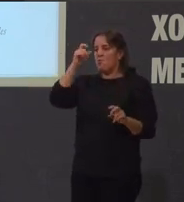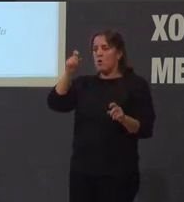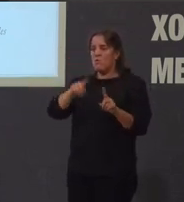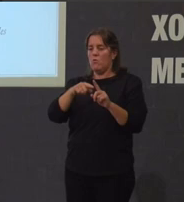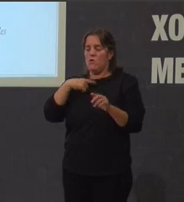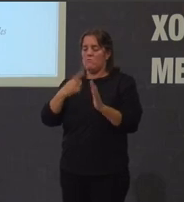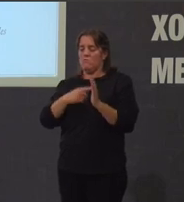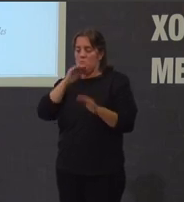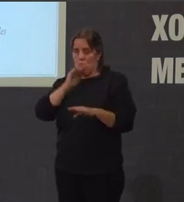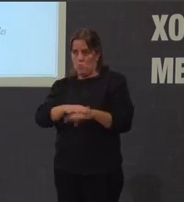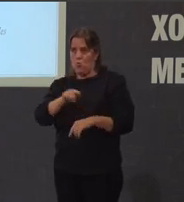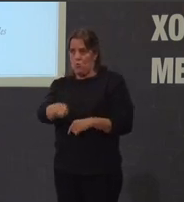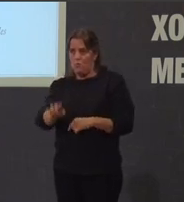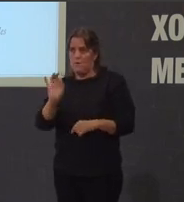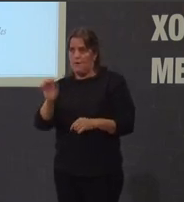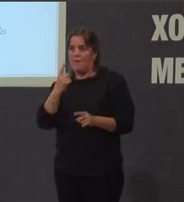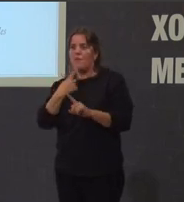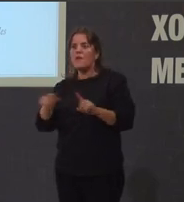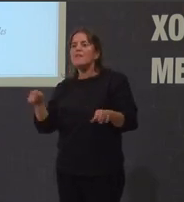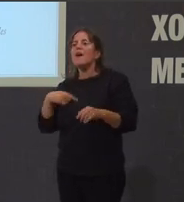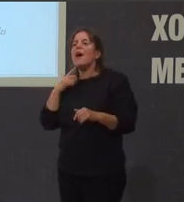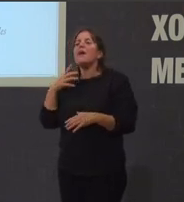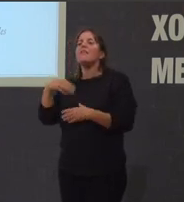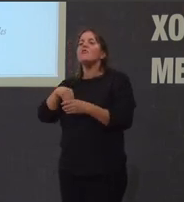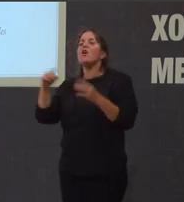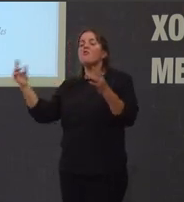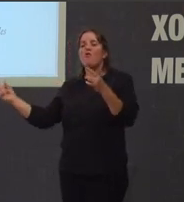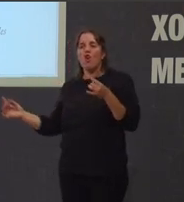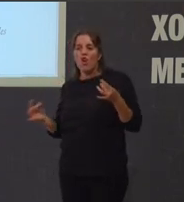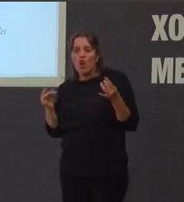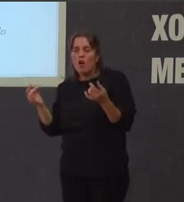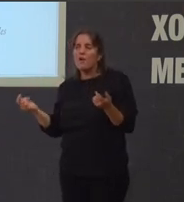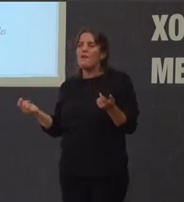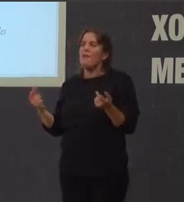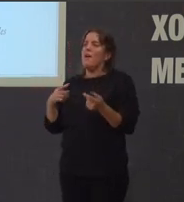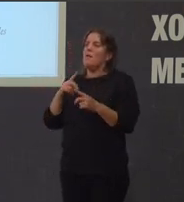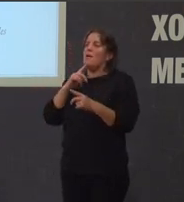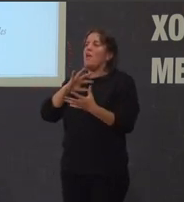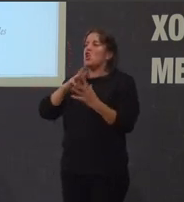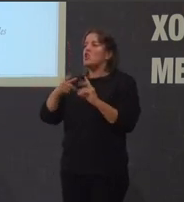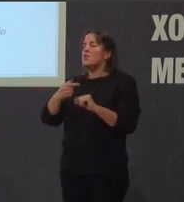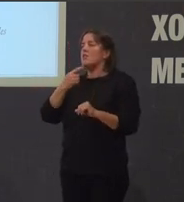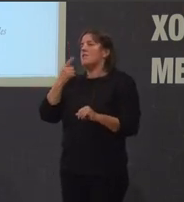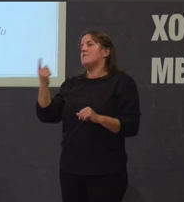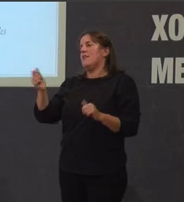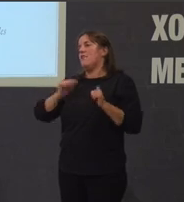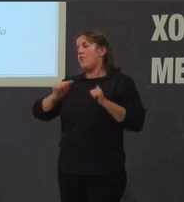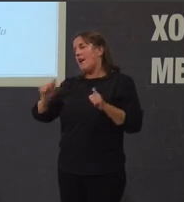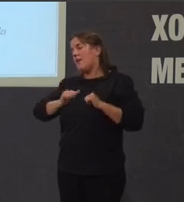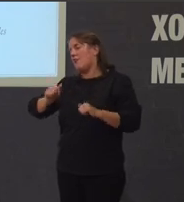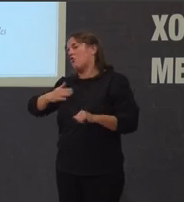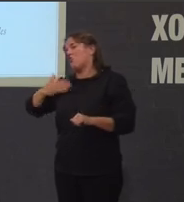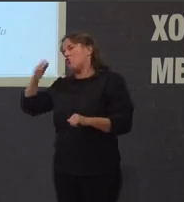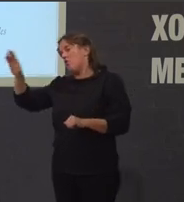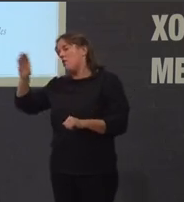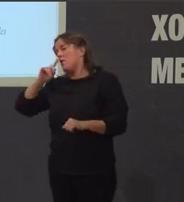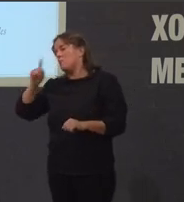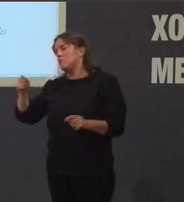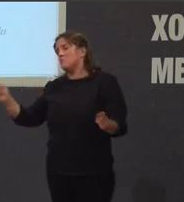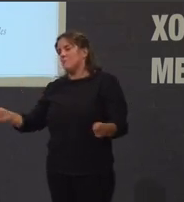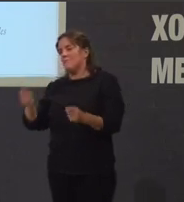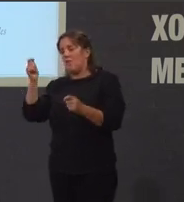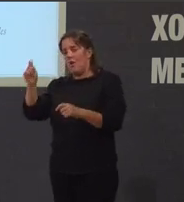xeito diferente e aí aparece o folclore aparecen noticias de Franco e Fraga inaugurando obras